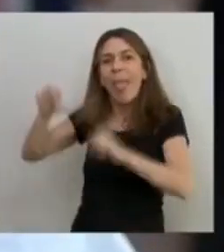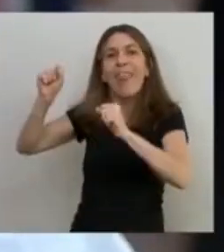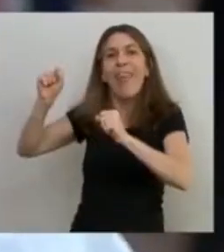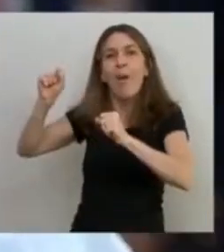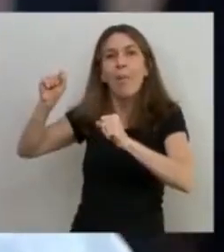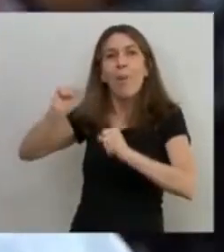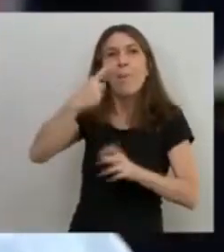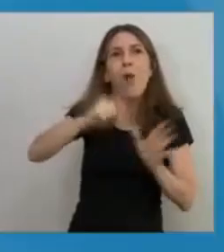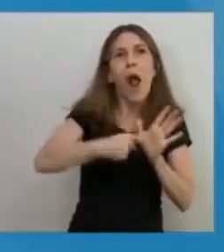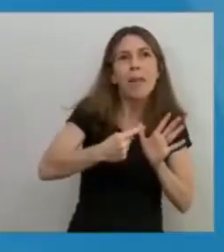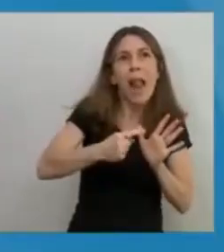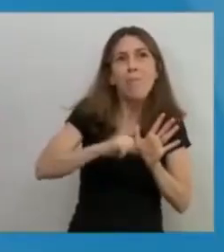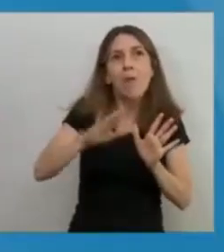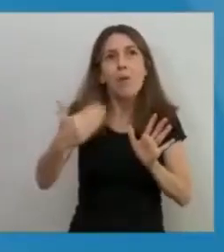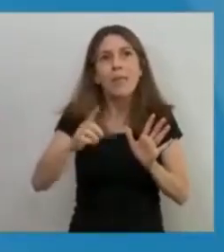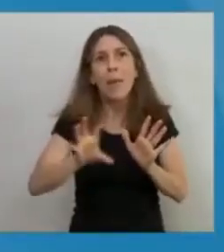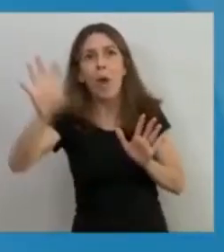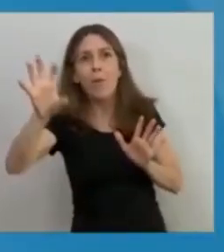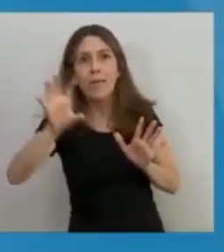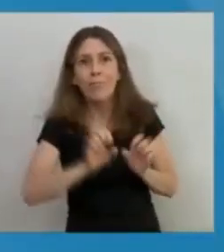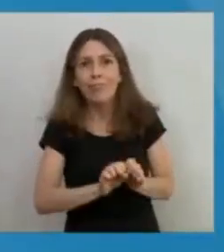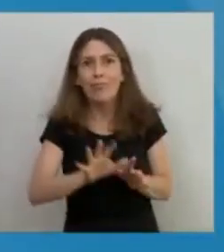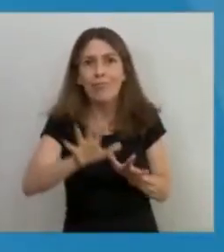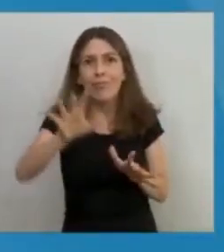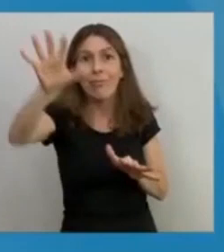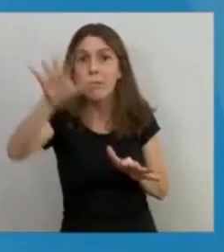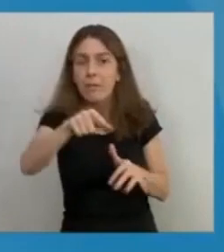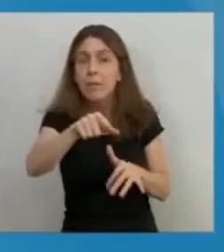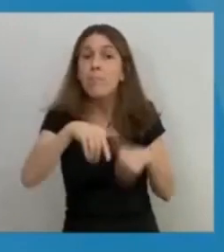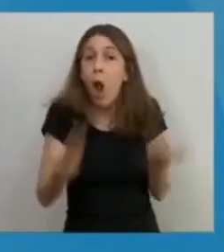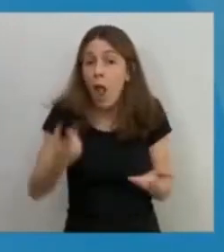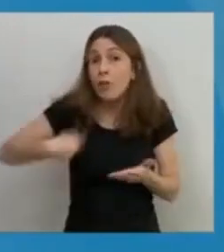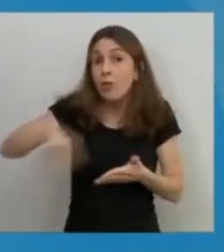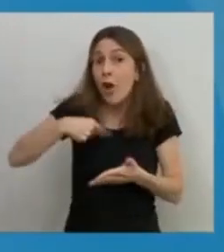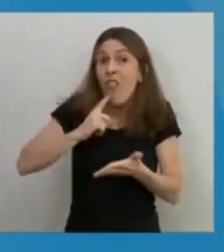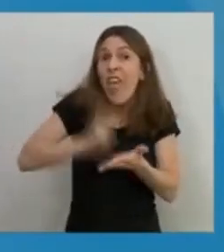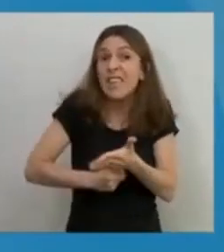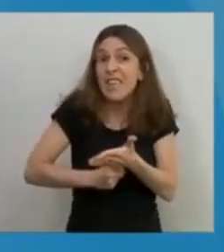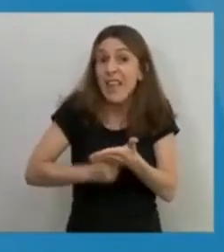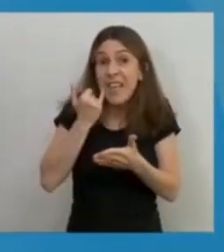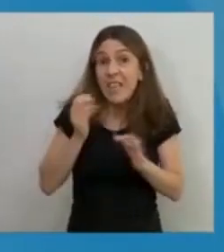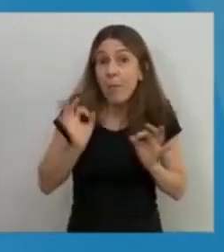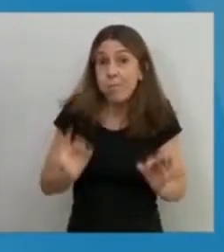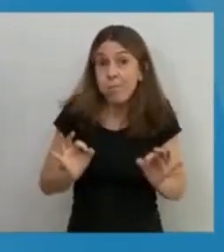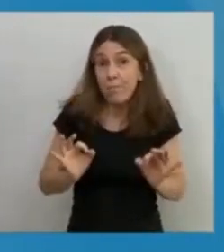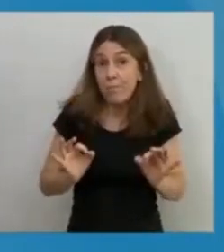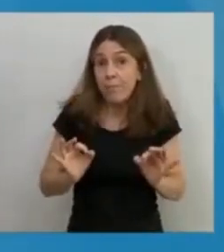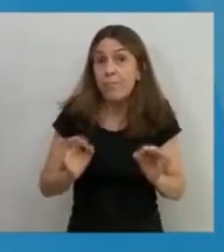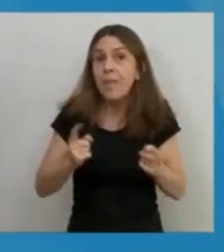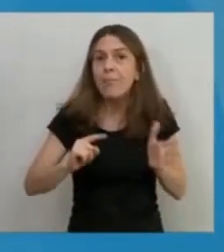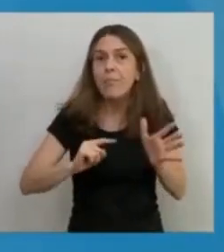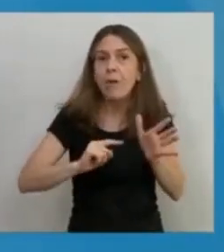y por eso hemos tomado medidas restrictivas en el área